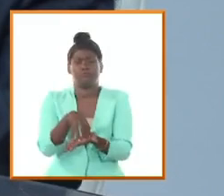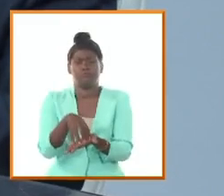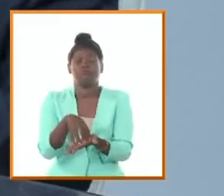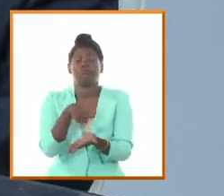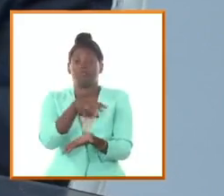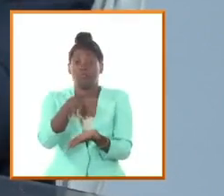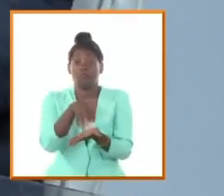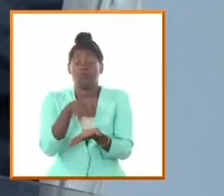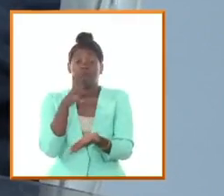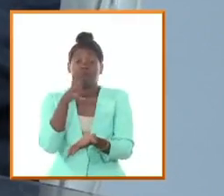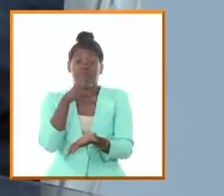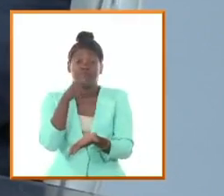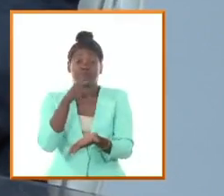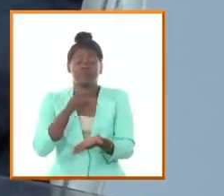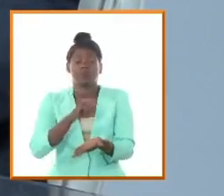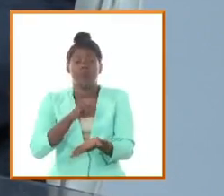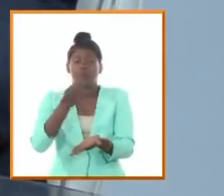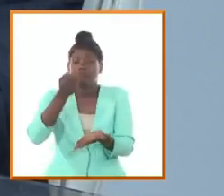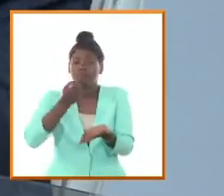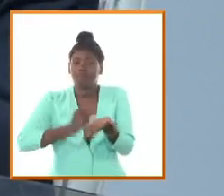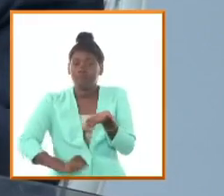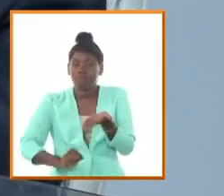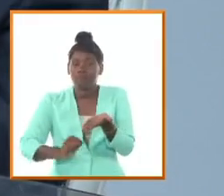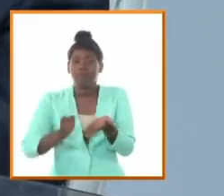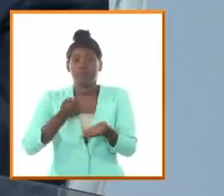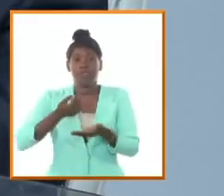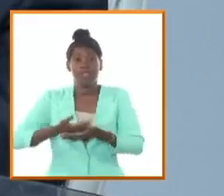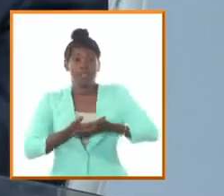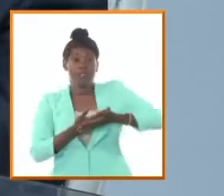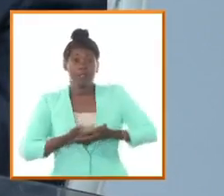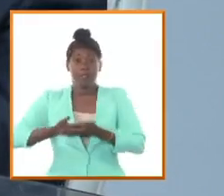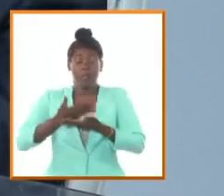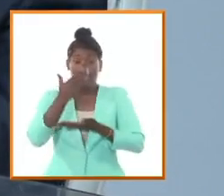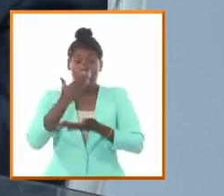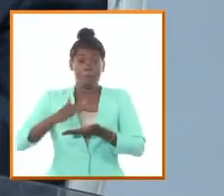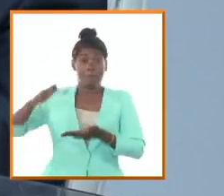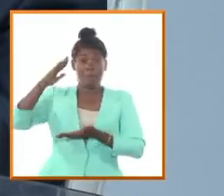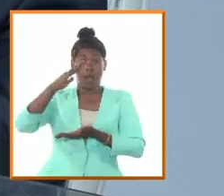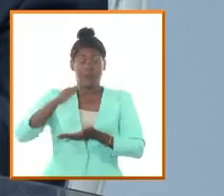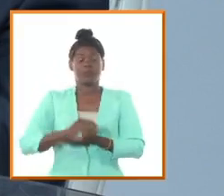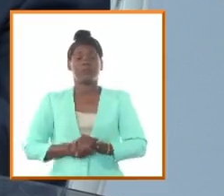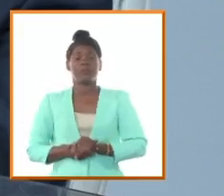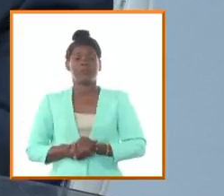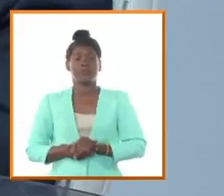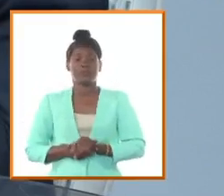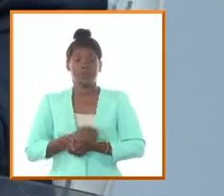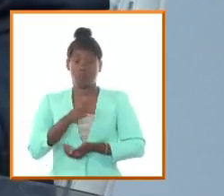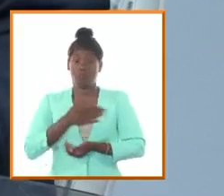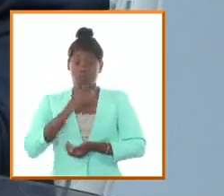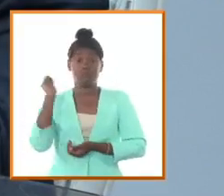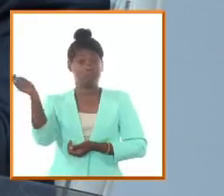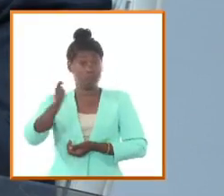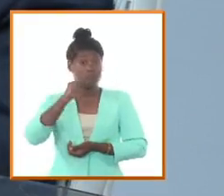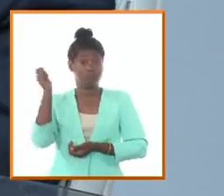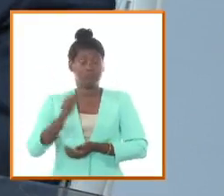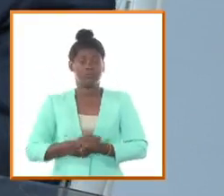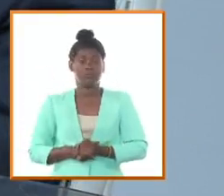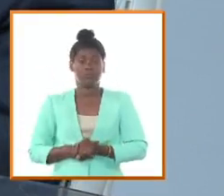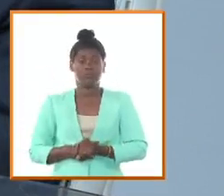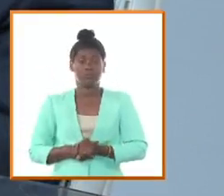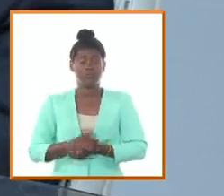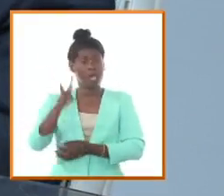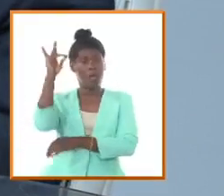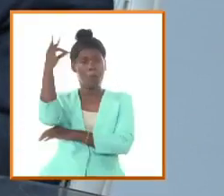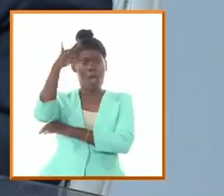idilio y que es donde nace el hijo mayor de Agramonte en la Manigua en una palma joven